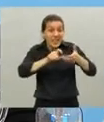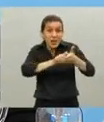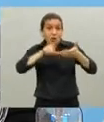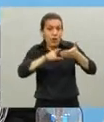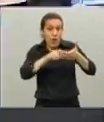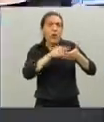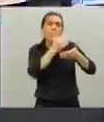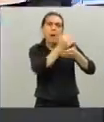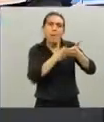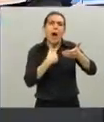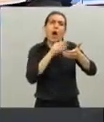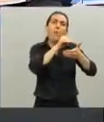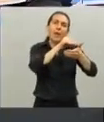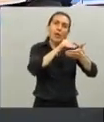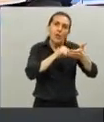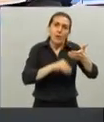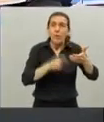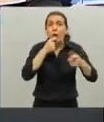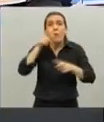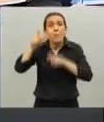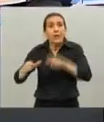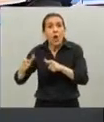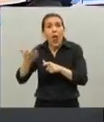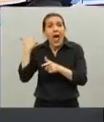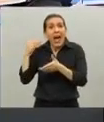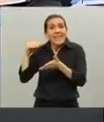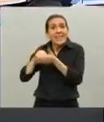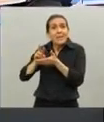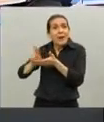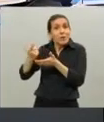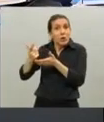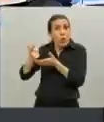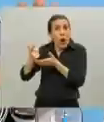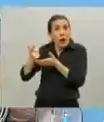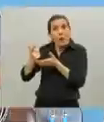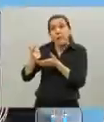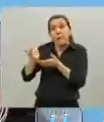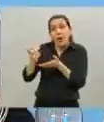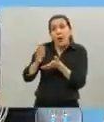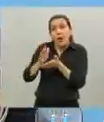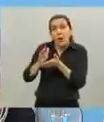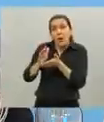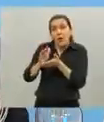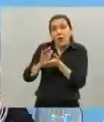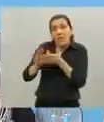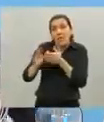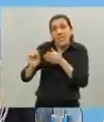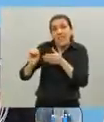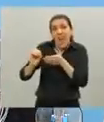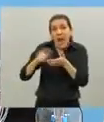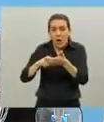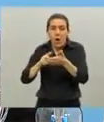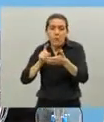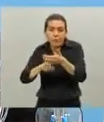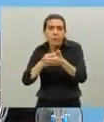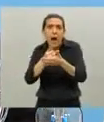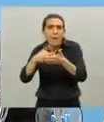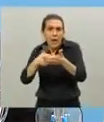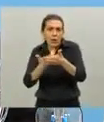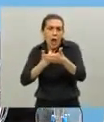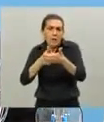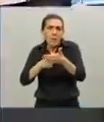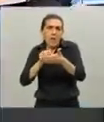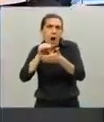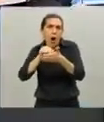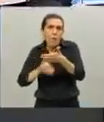y los que no estaban reempadronados y van a empadronarse ahora van a directamente tener en la aplicación como son los pasos a seguir